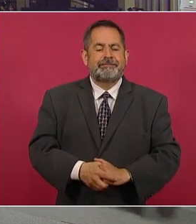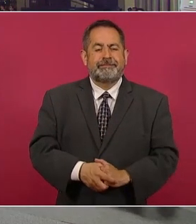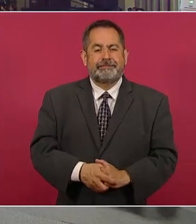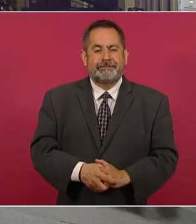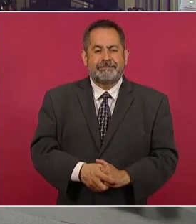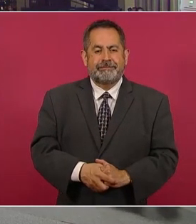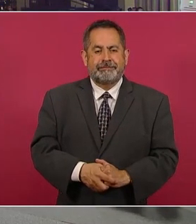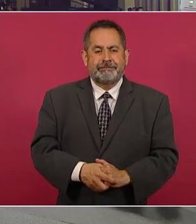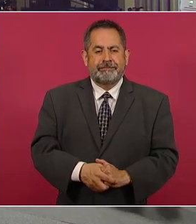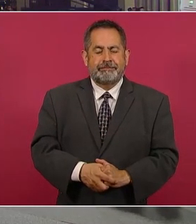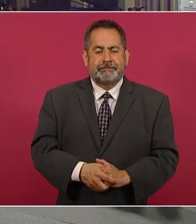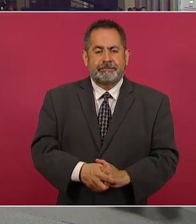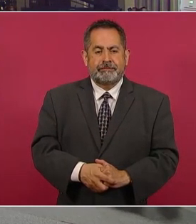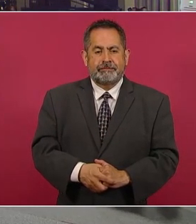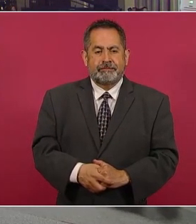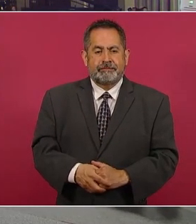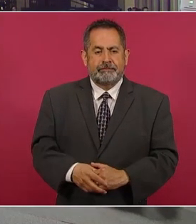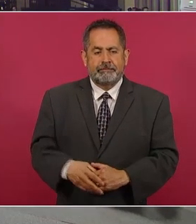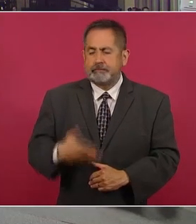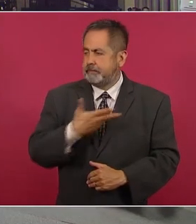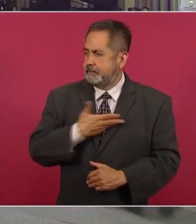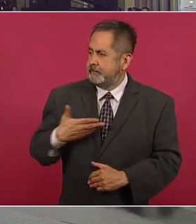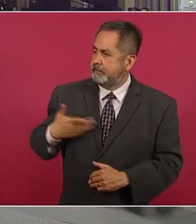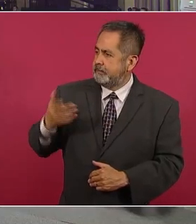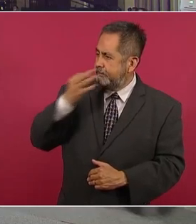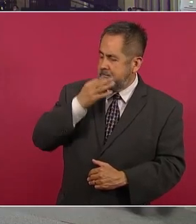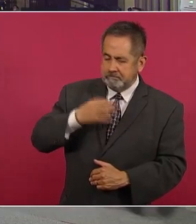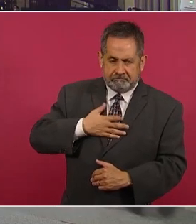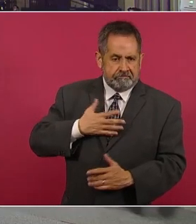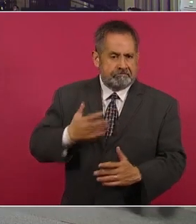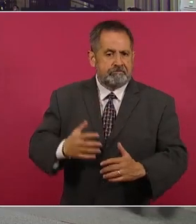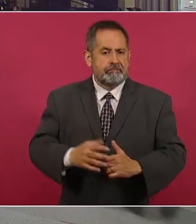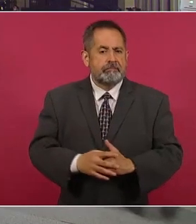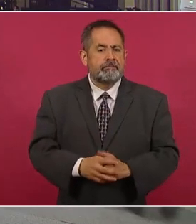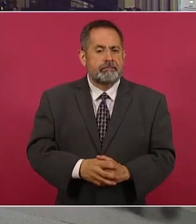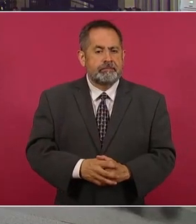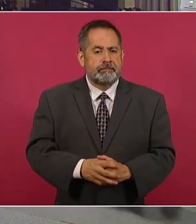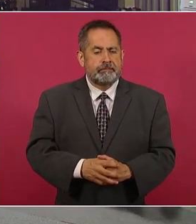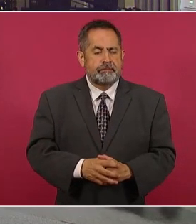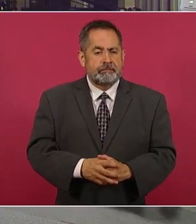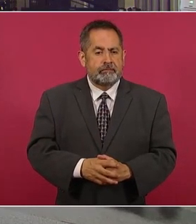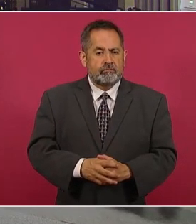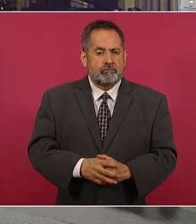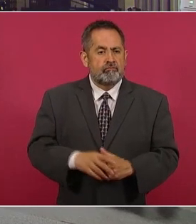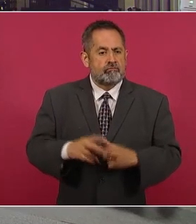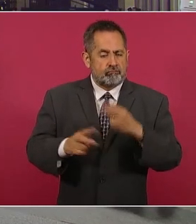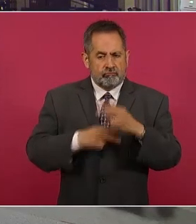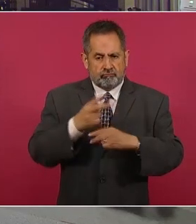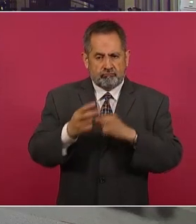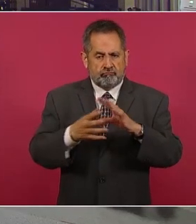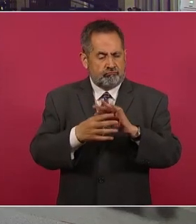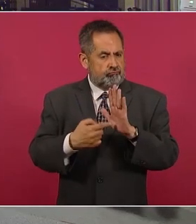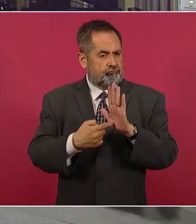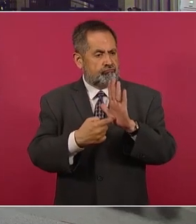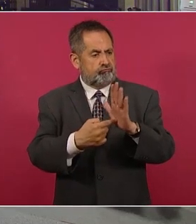Por indicación del presidente voy a hacer la presentación